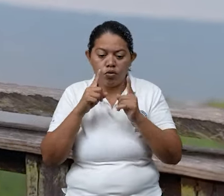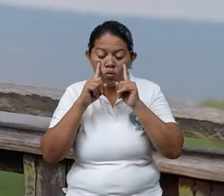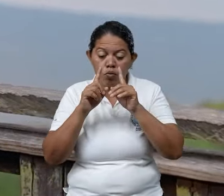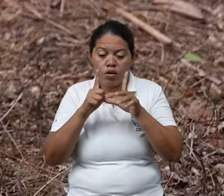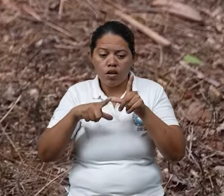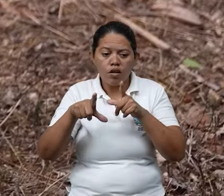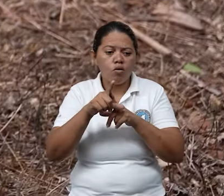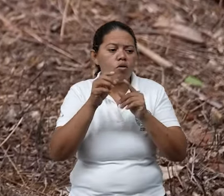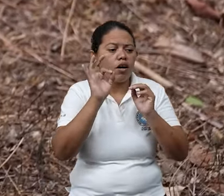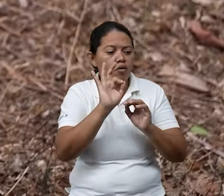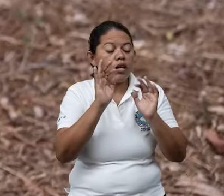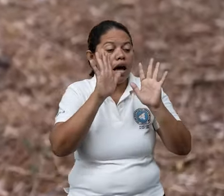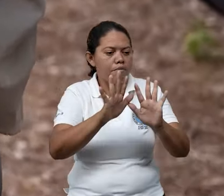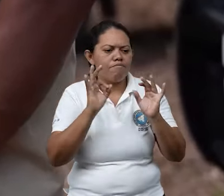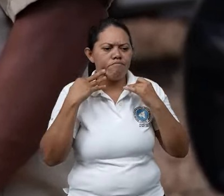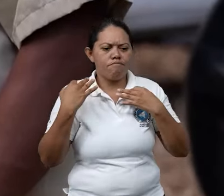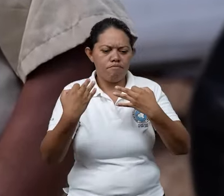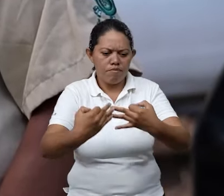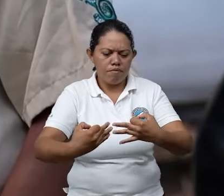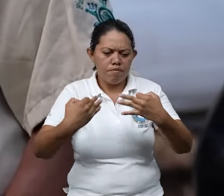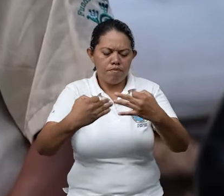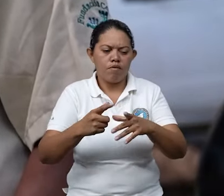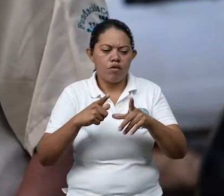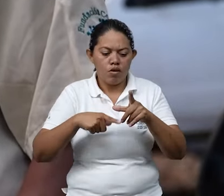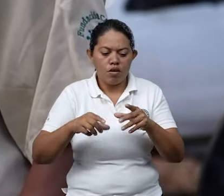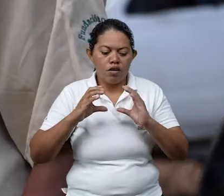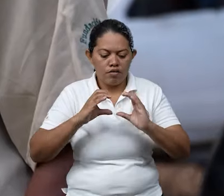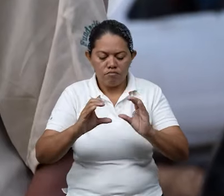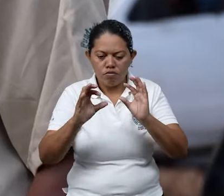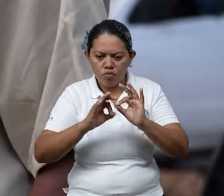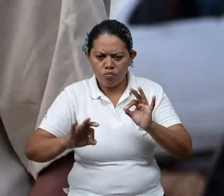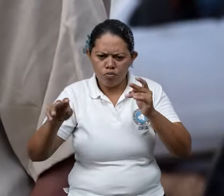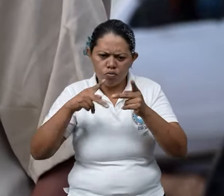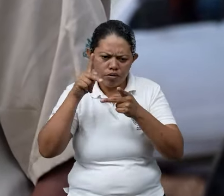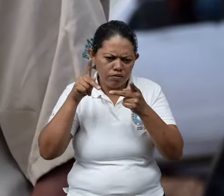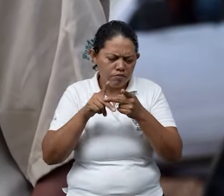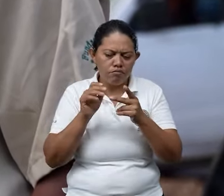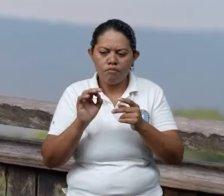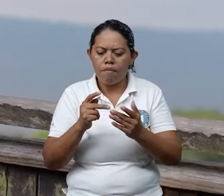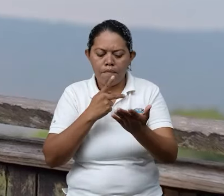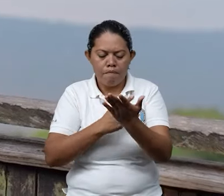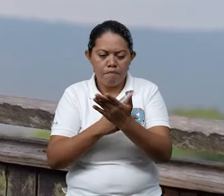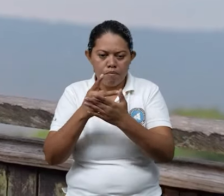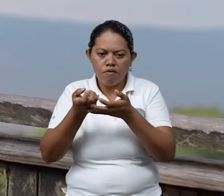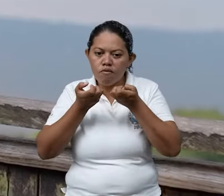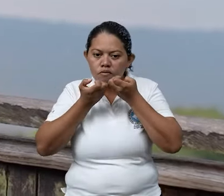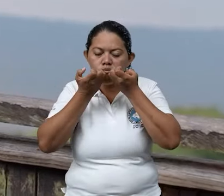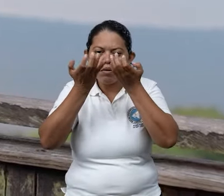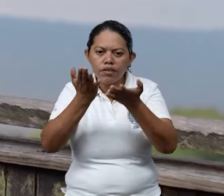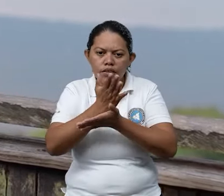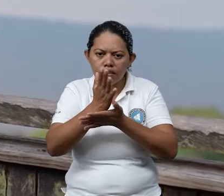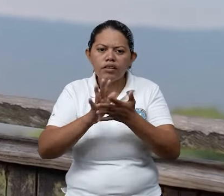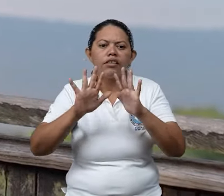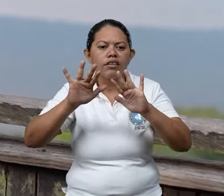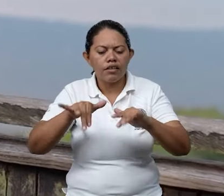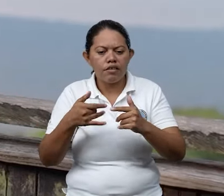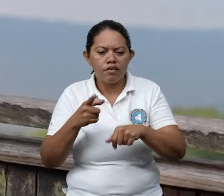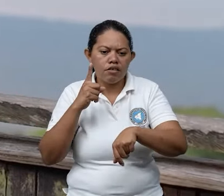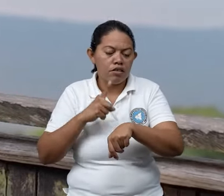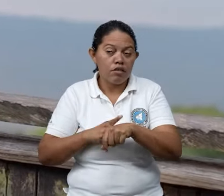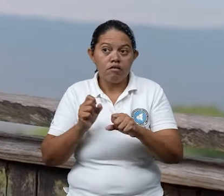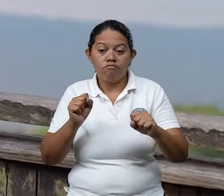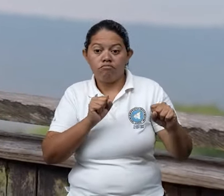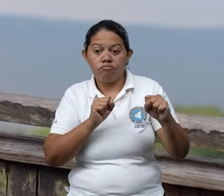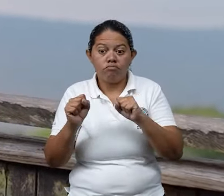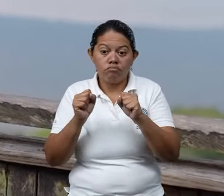de seguridad, organización, mecanismos de respuesta, un plan de aviso comunitario, que durante una